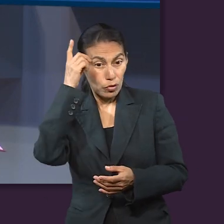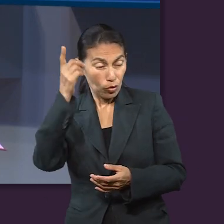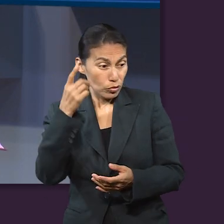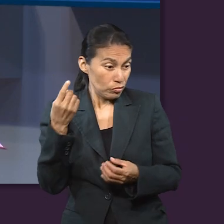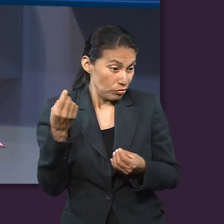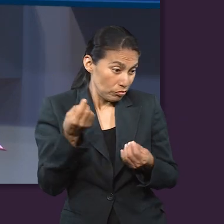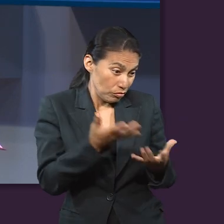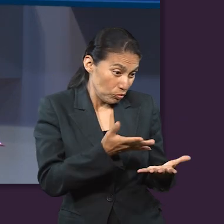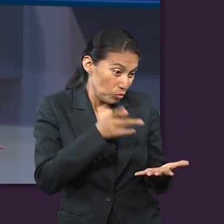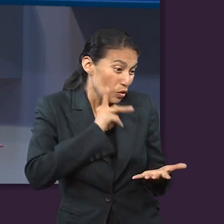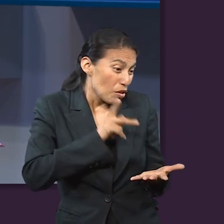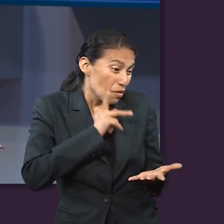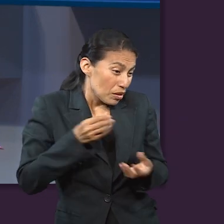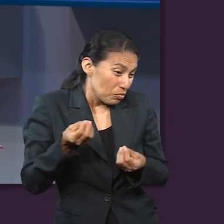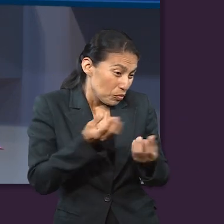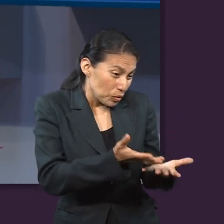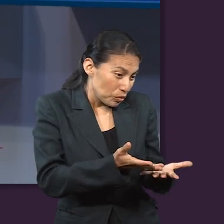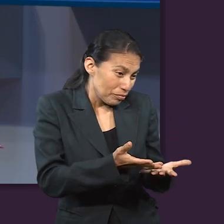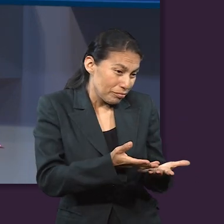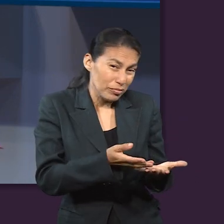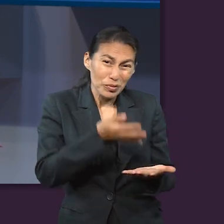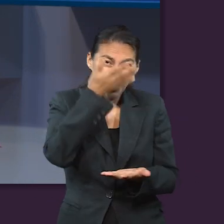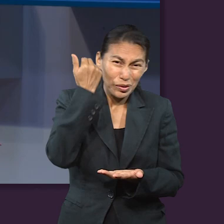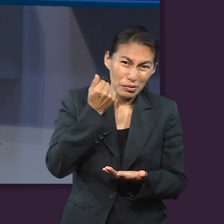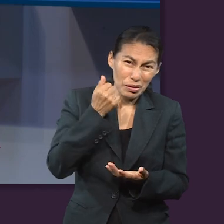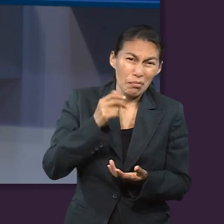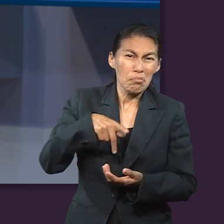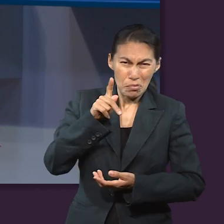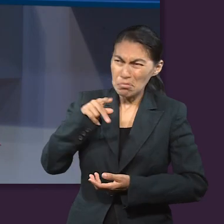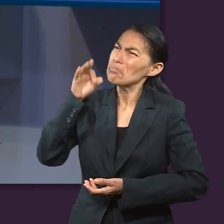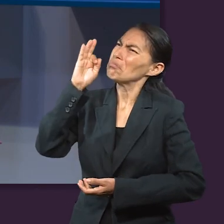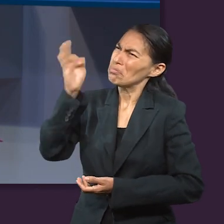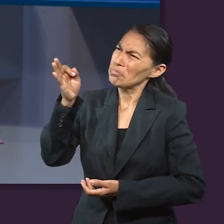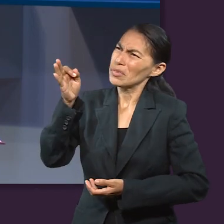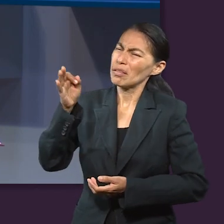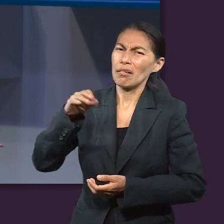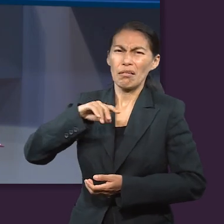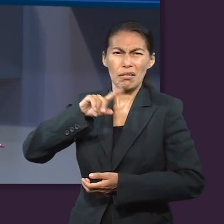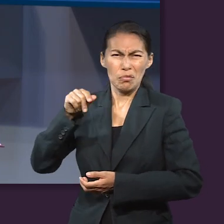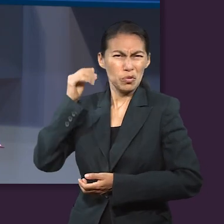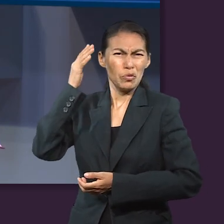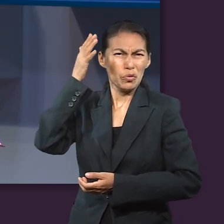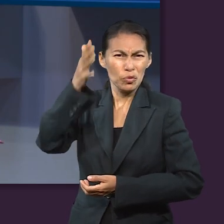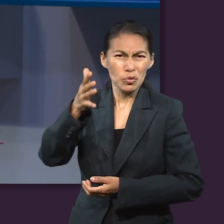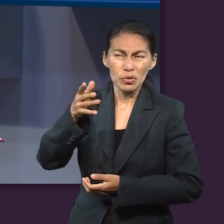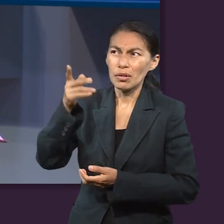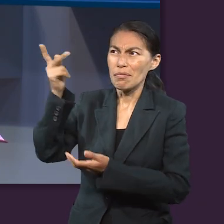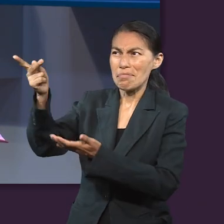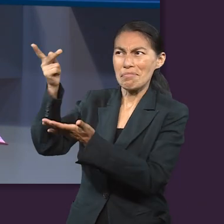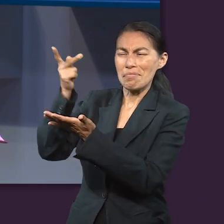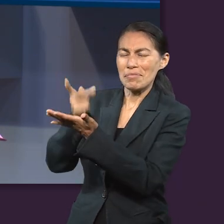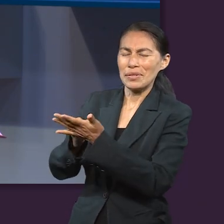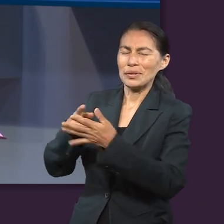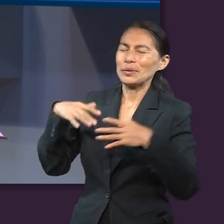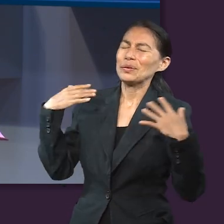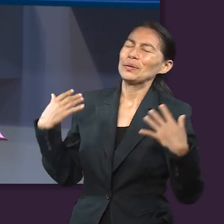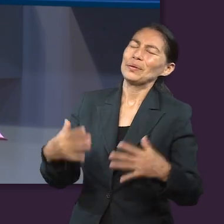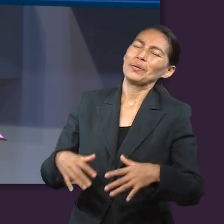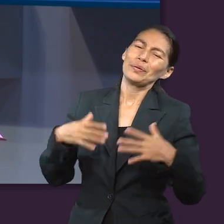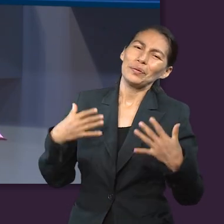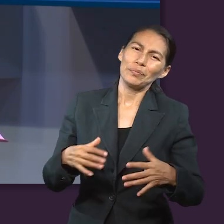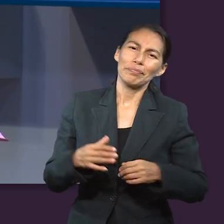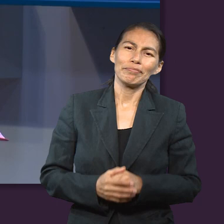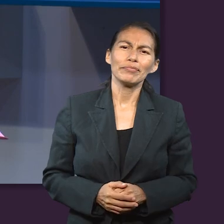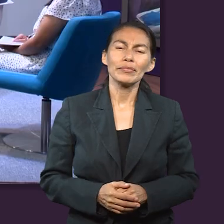dispuesto a aceptar las razones, las razones por las que Dios le hubiera enviado todas esas pruebas y más porque él sabía que él iba a recibir una